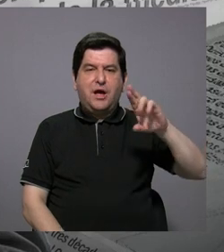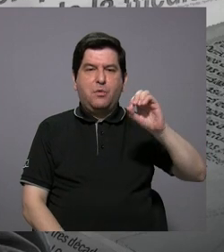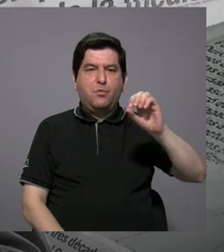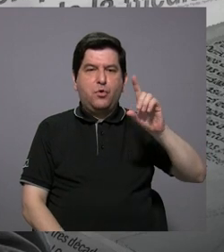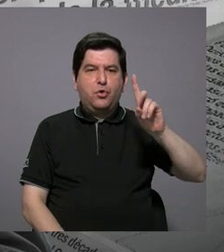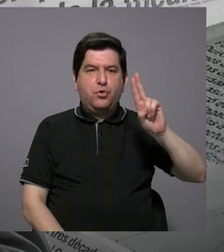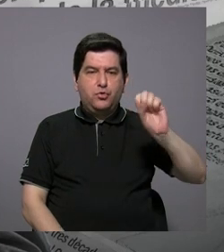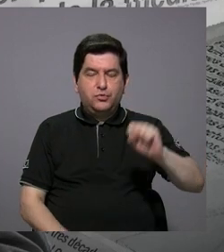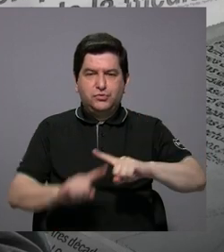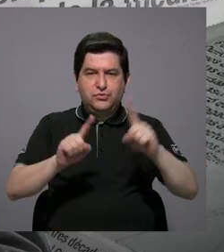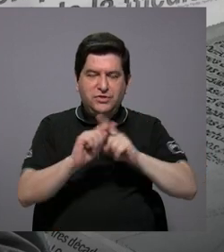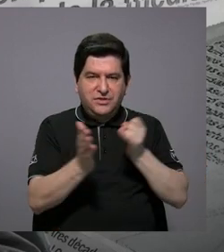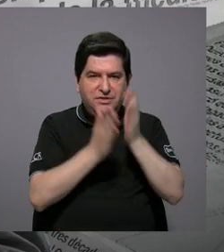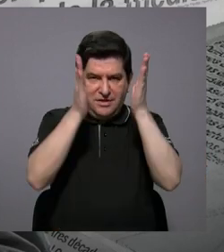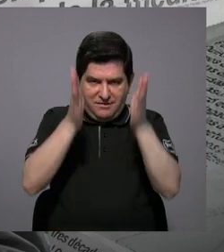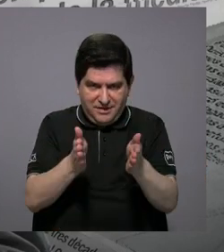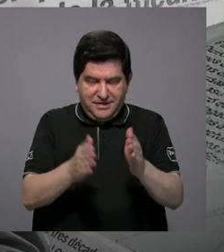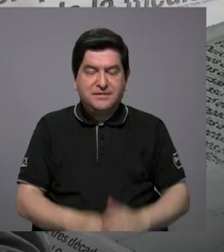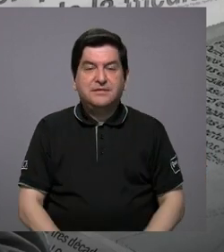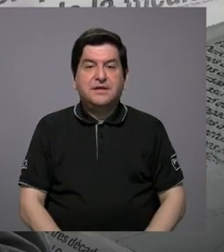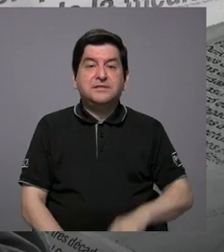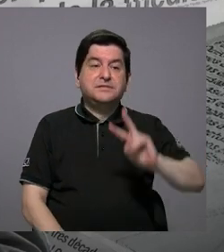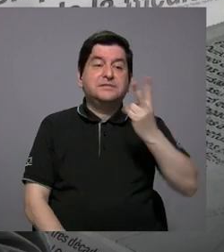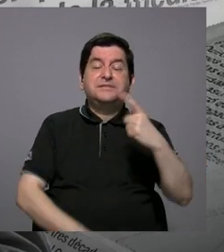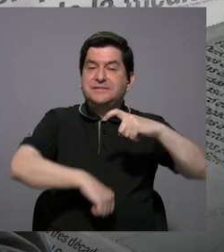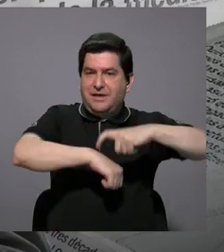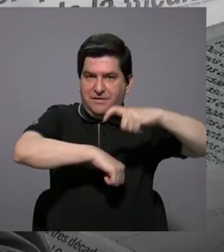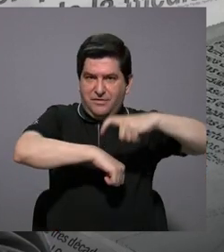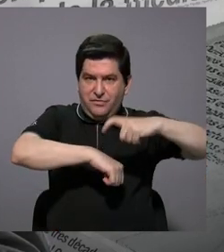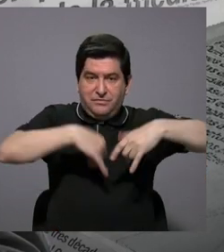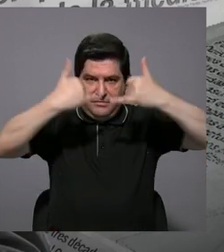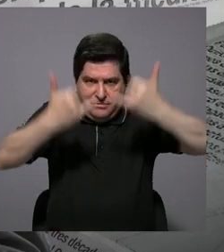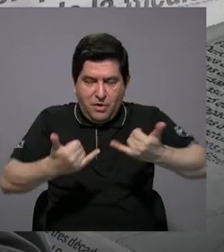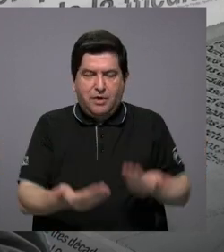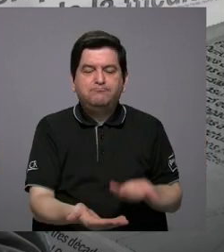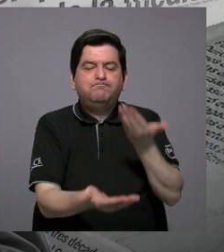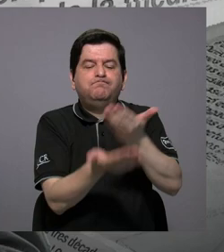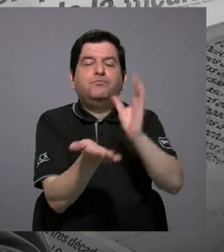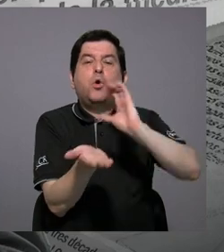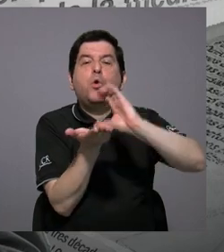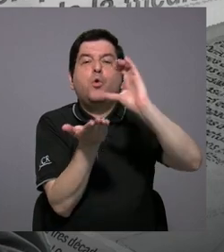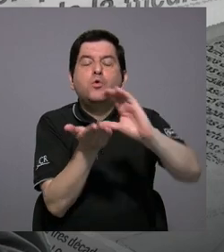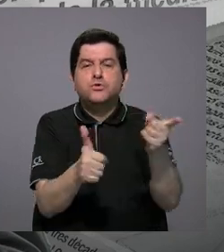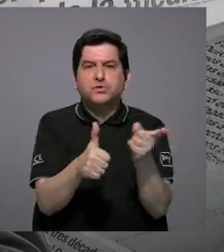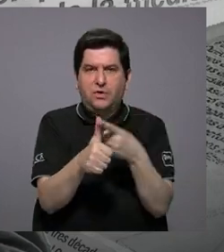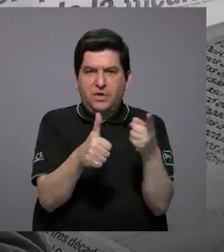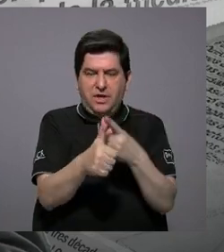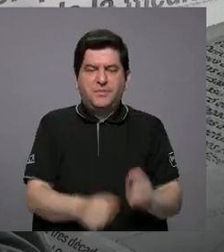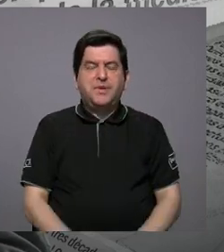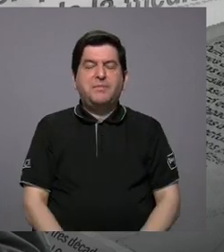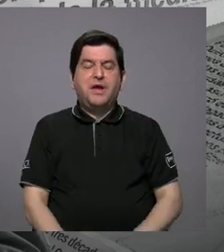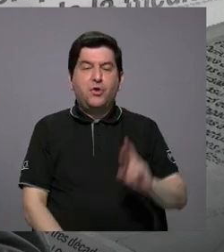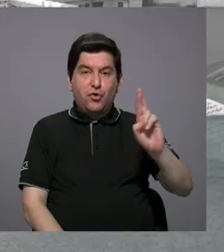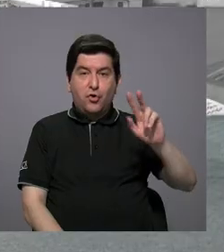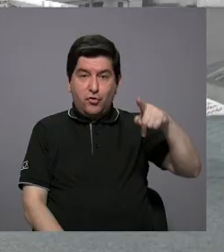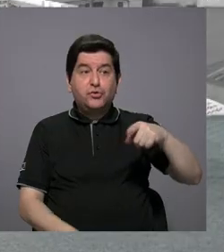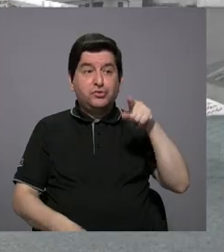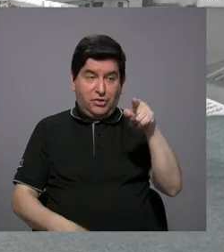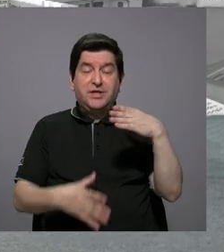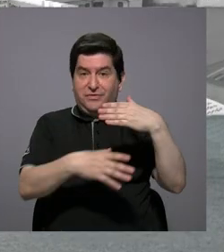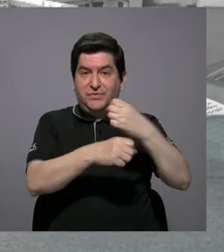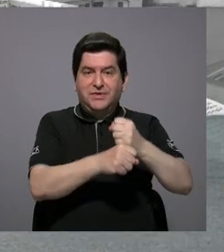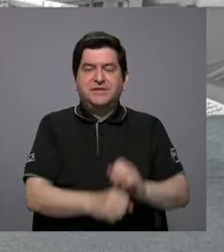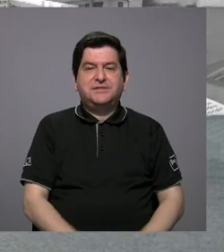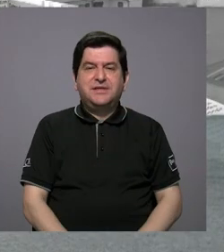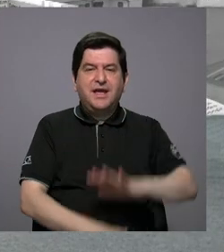investigadores e investigadoras, y ahora en una segunda etapa estamos ofreciendo cursos. El primer curso lo ofreció don Rosendo, que fue